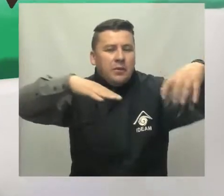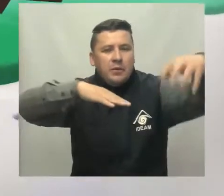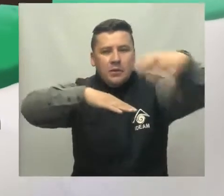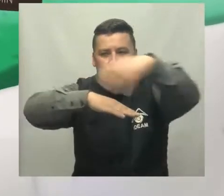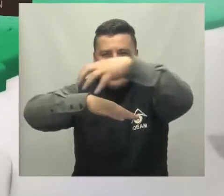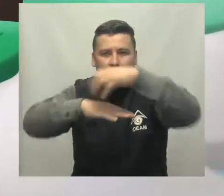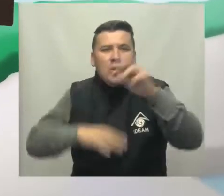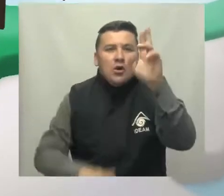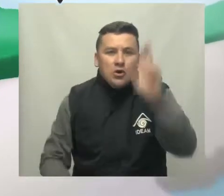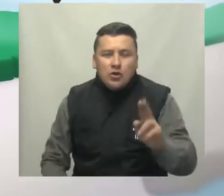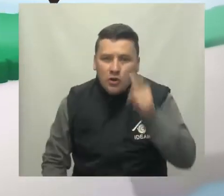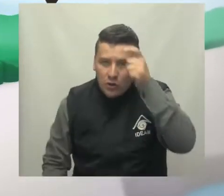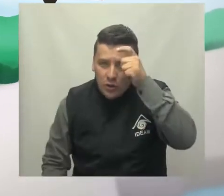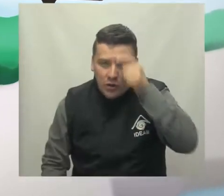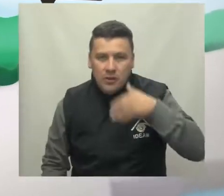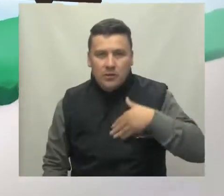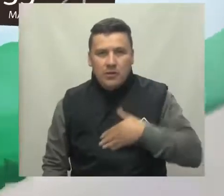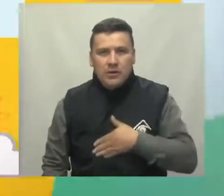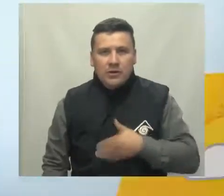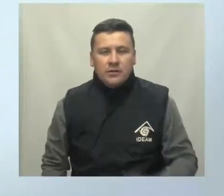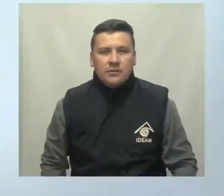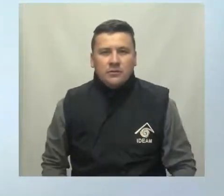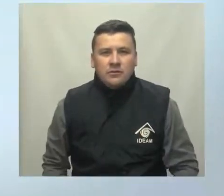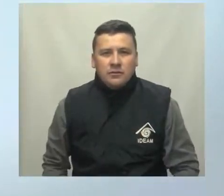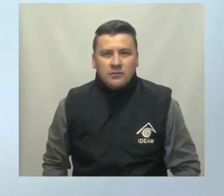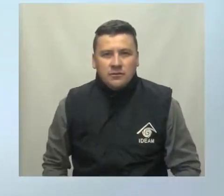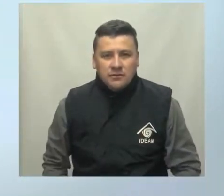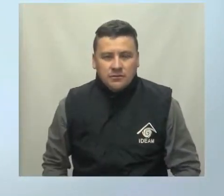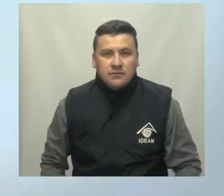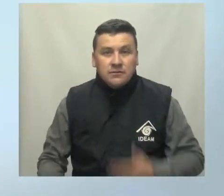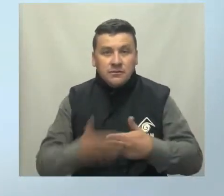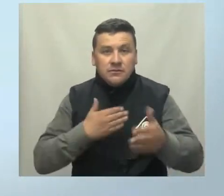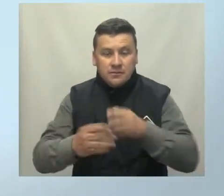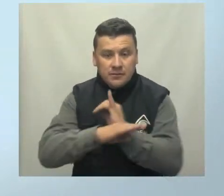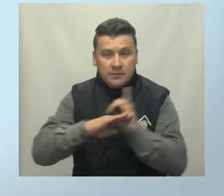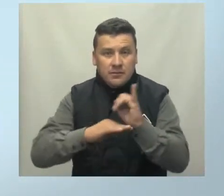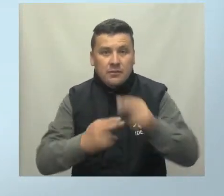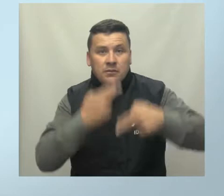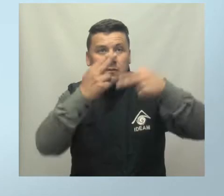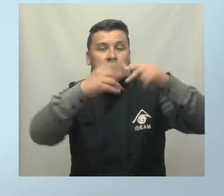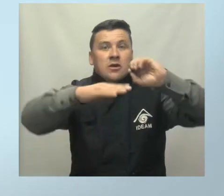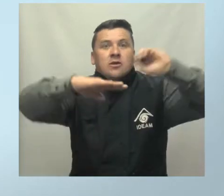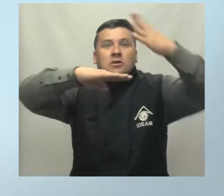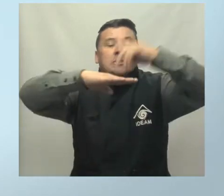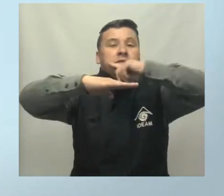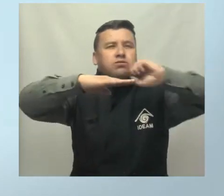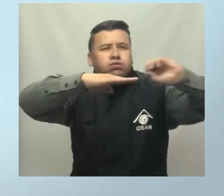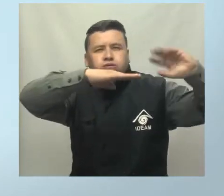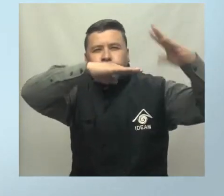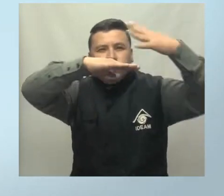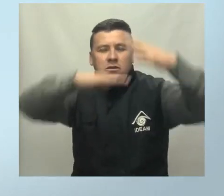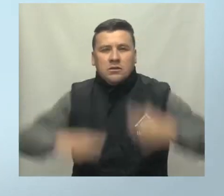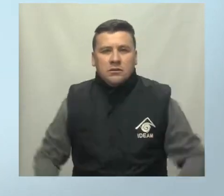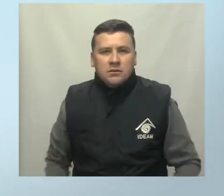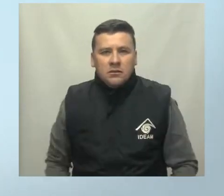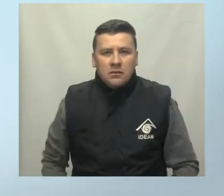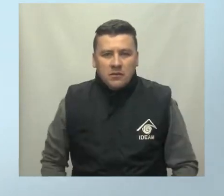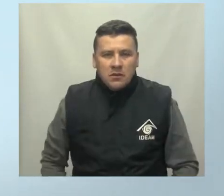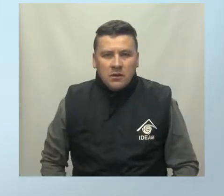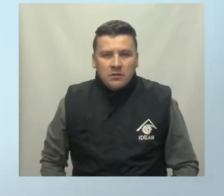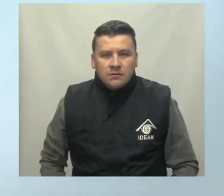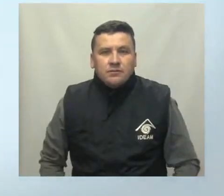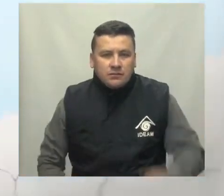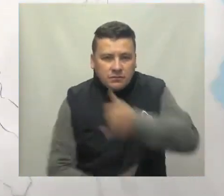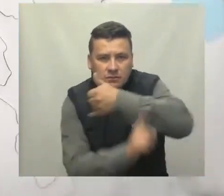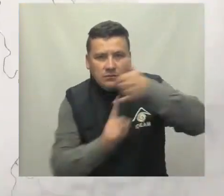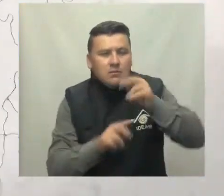en zonas del sur de Córdoba y Bolívar Nuestras insulas tendrán tiempo seco parcialmente nublado Sobre